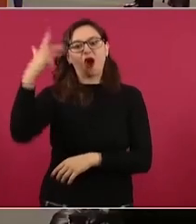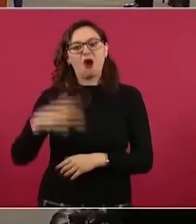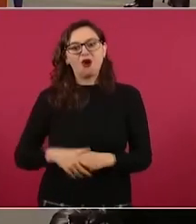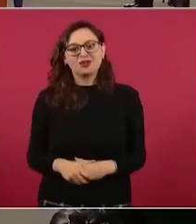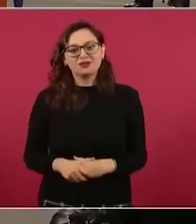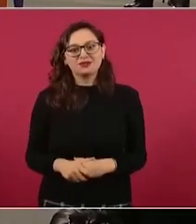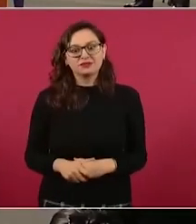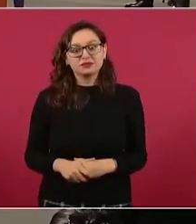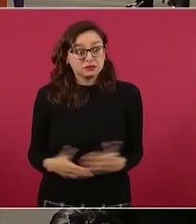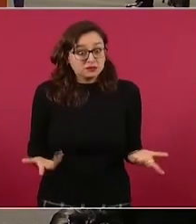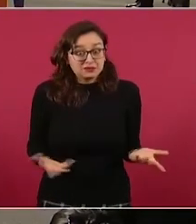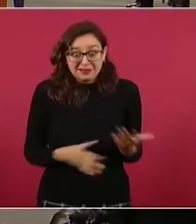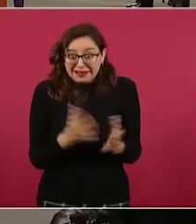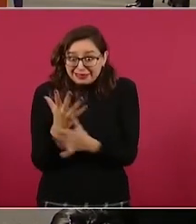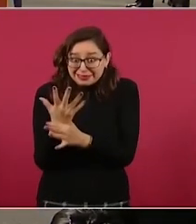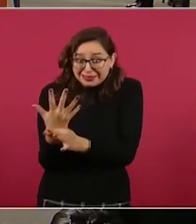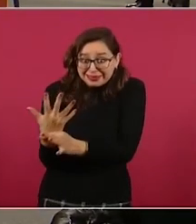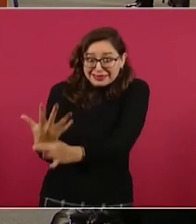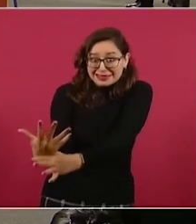repítelo